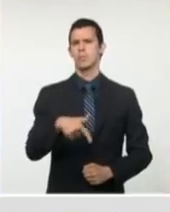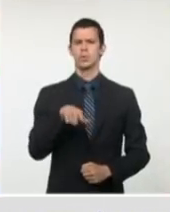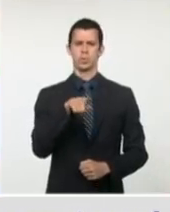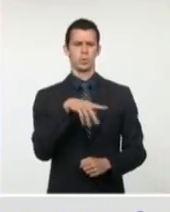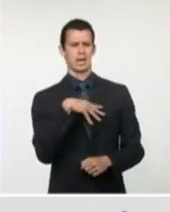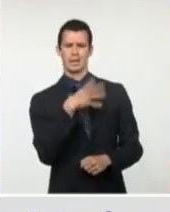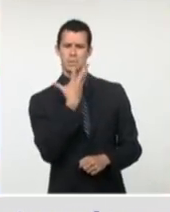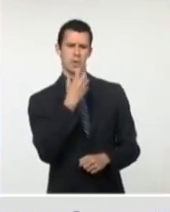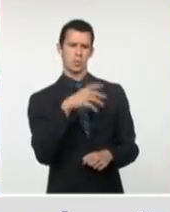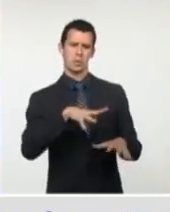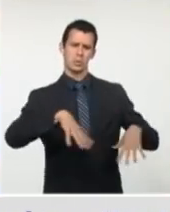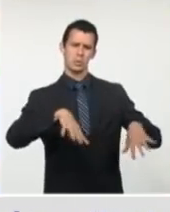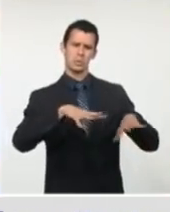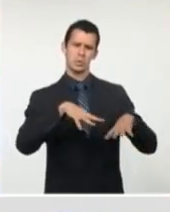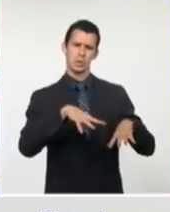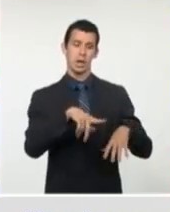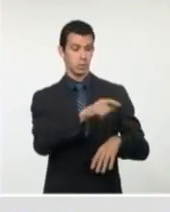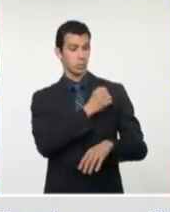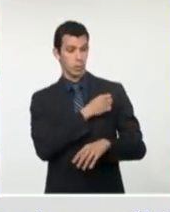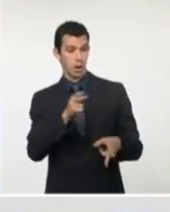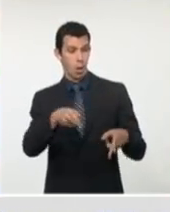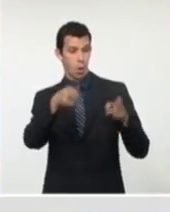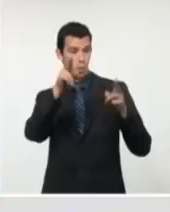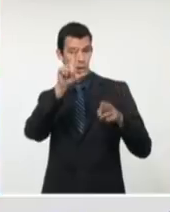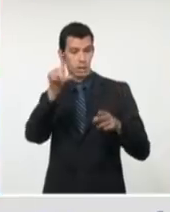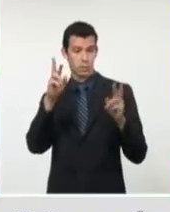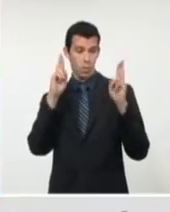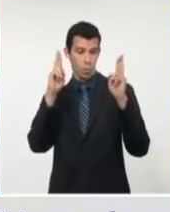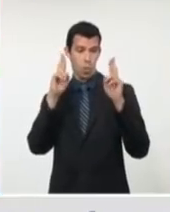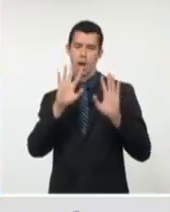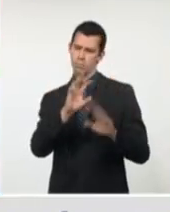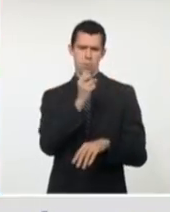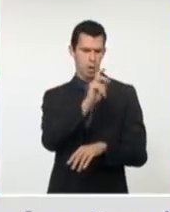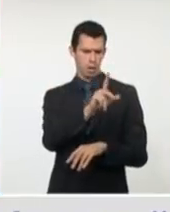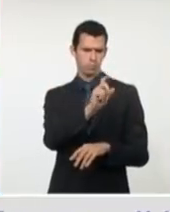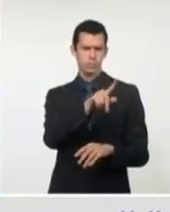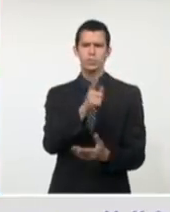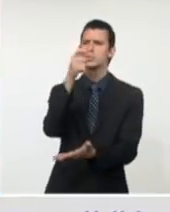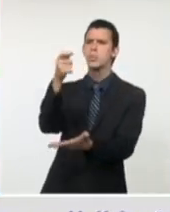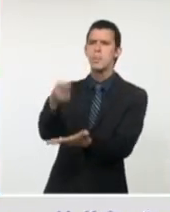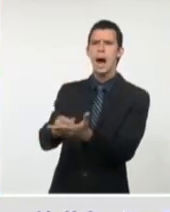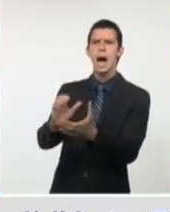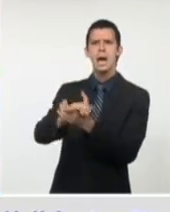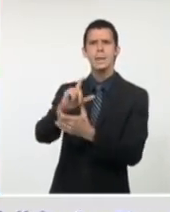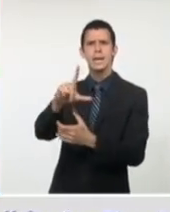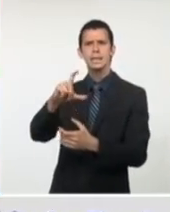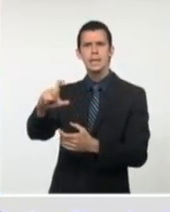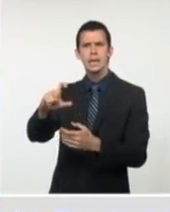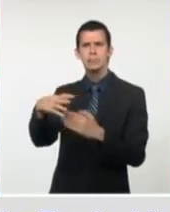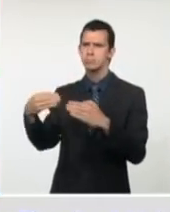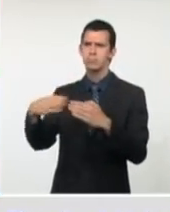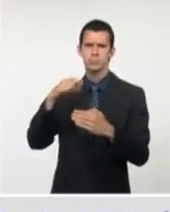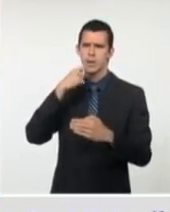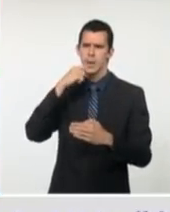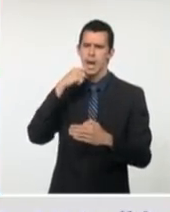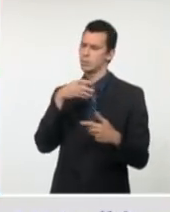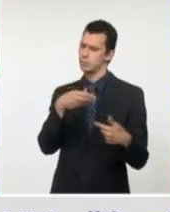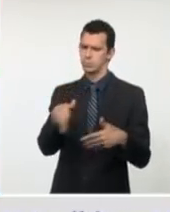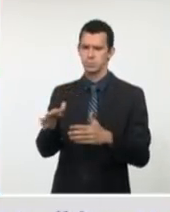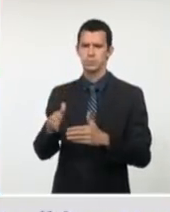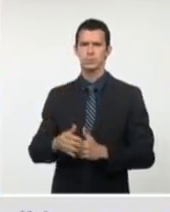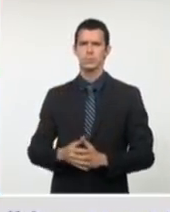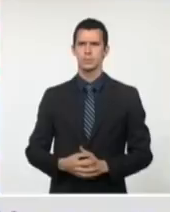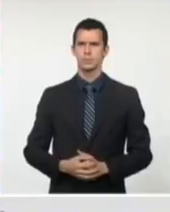instalación. Eso se realiza en la actualidad. En todos los casos se mantienen los actuales